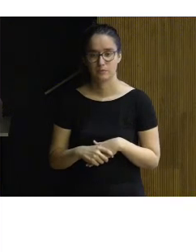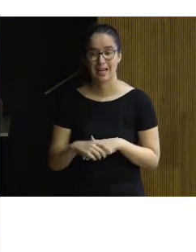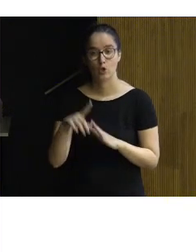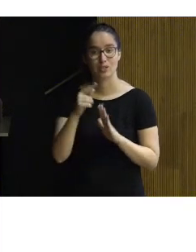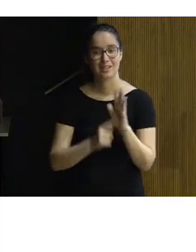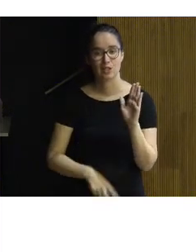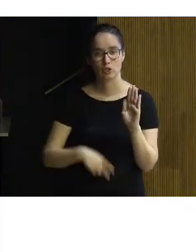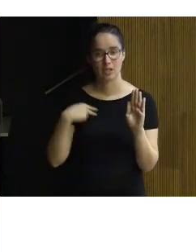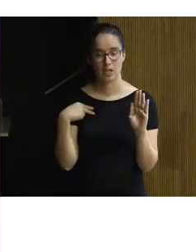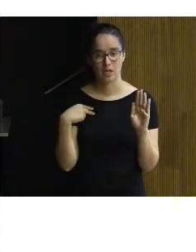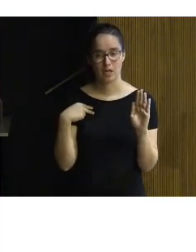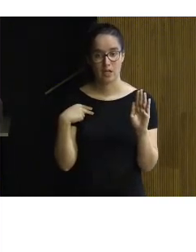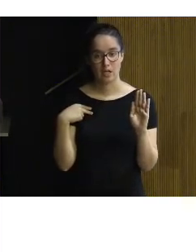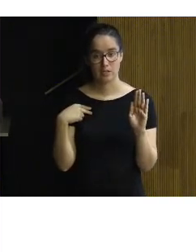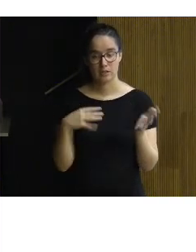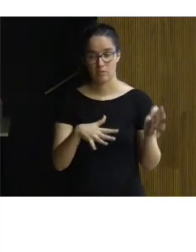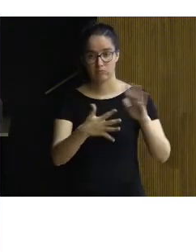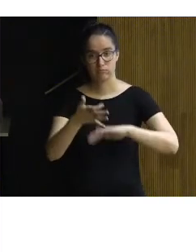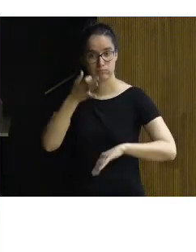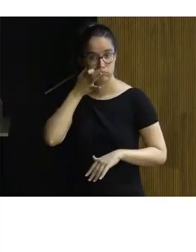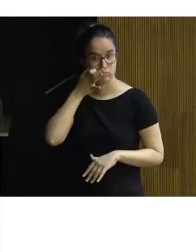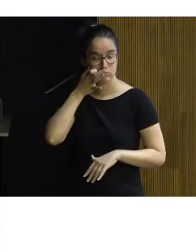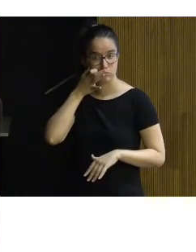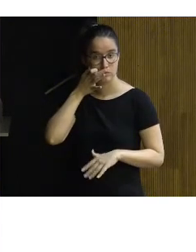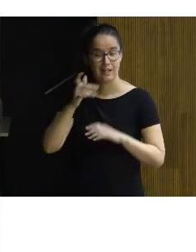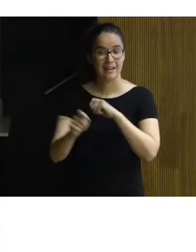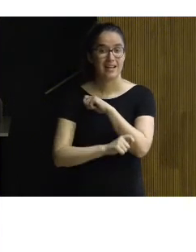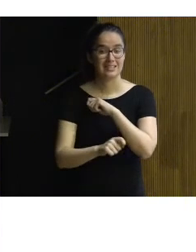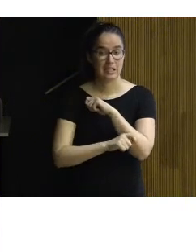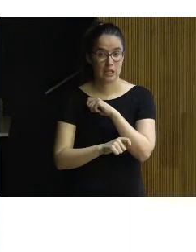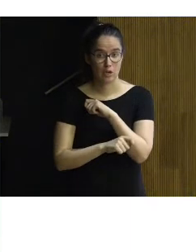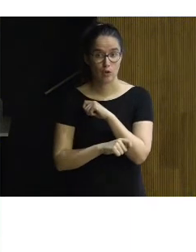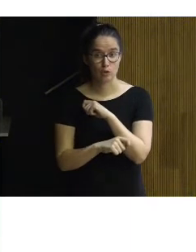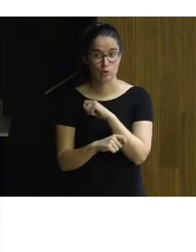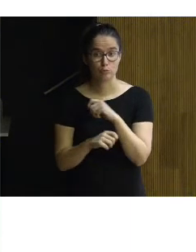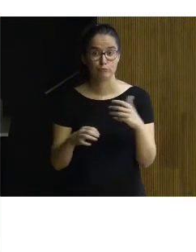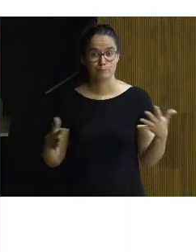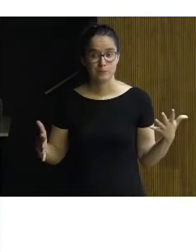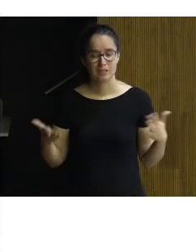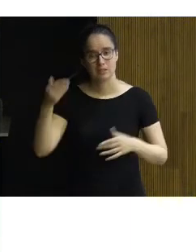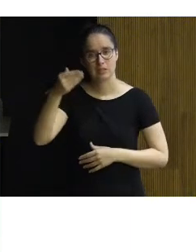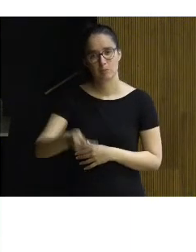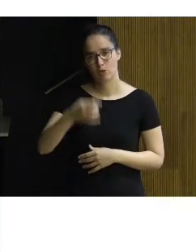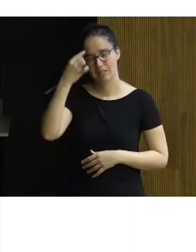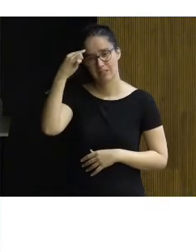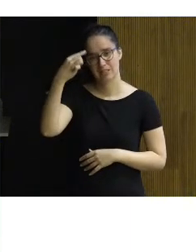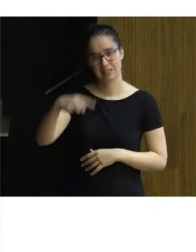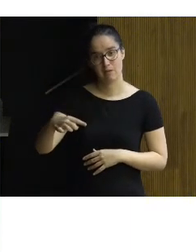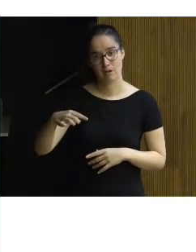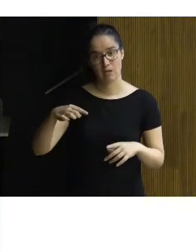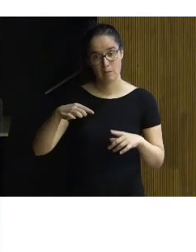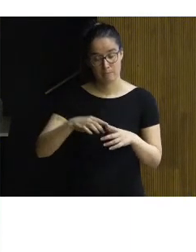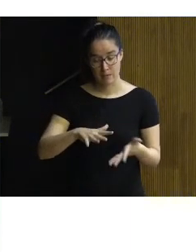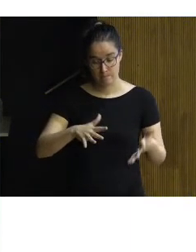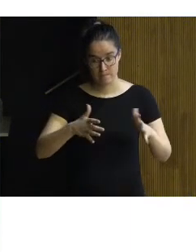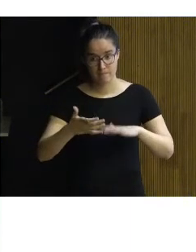criterios generales de intervención, estratégicos o de intervención, es importante saber que para la puesta